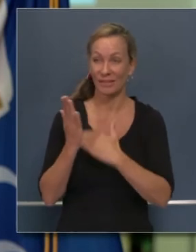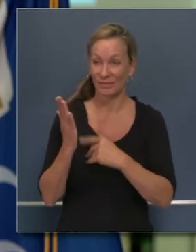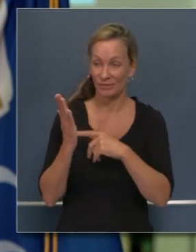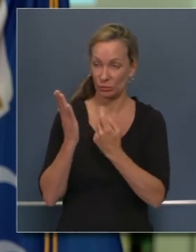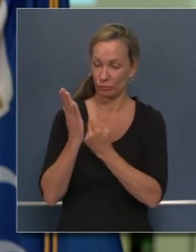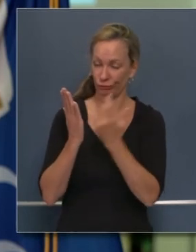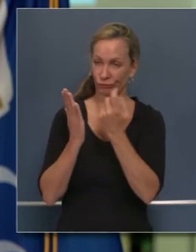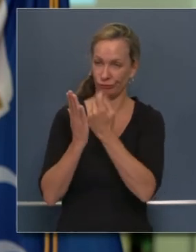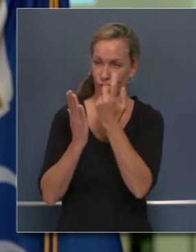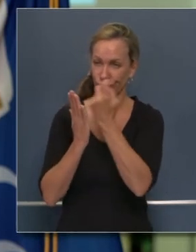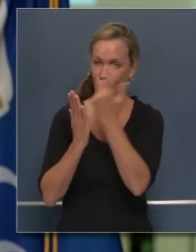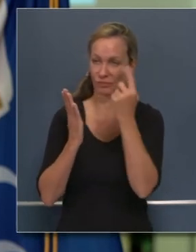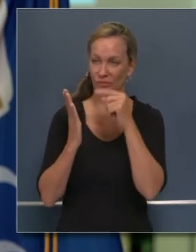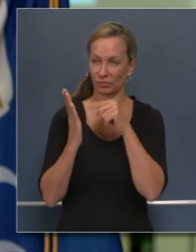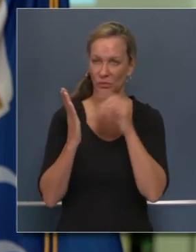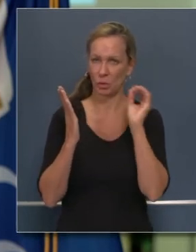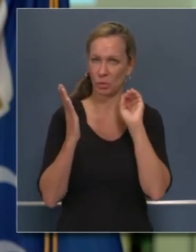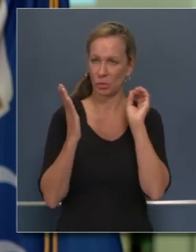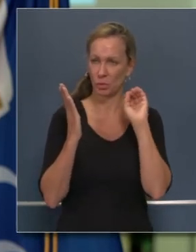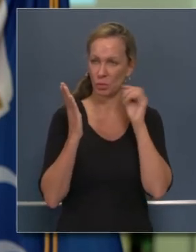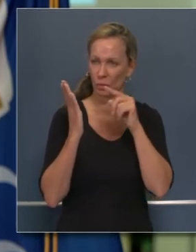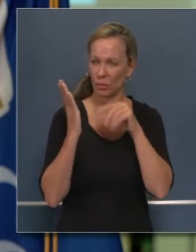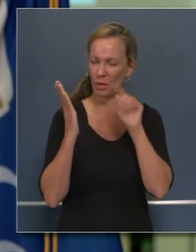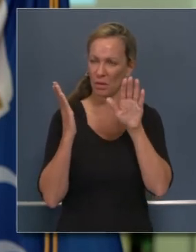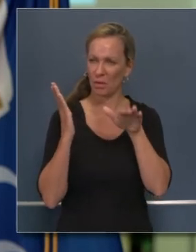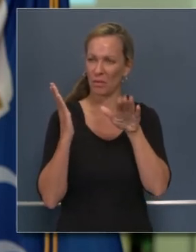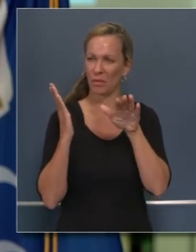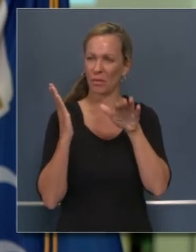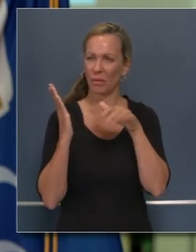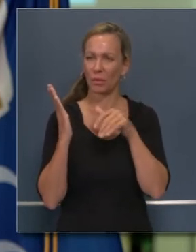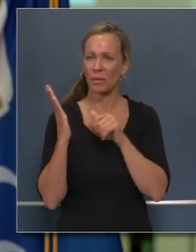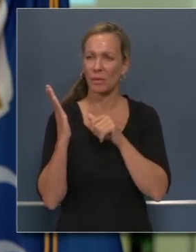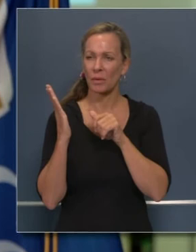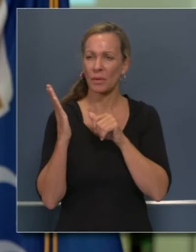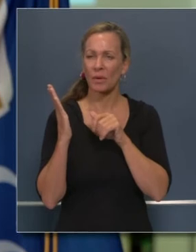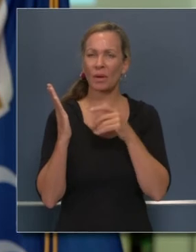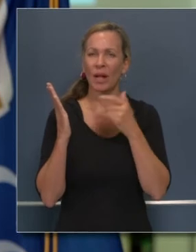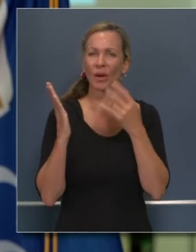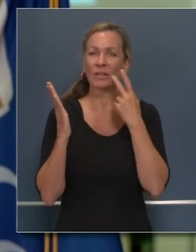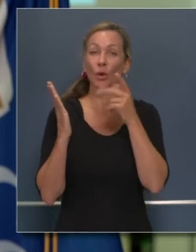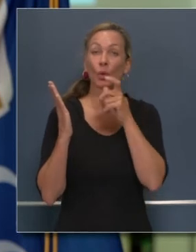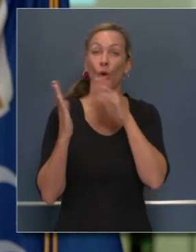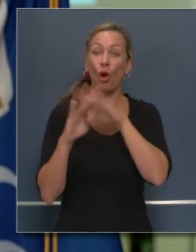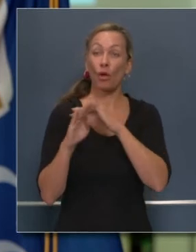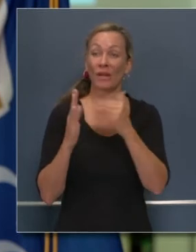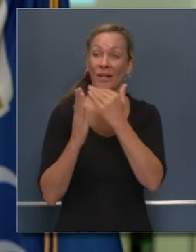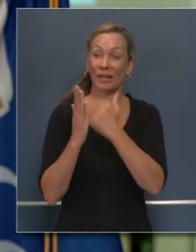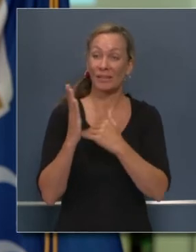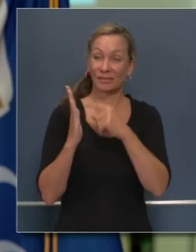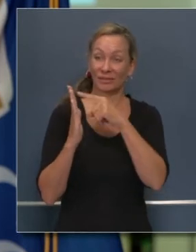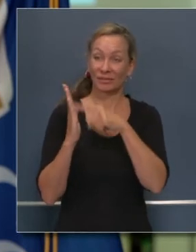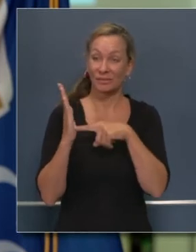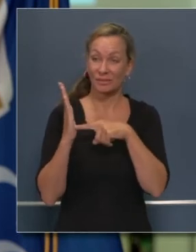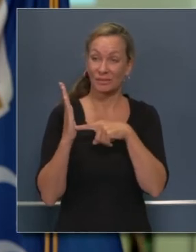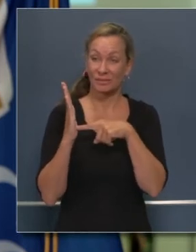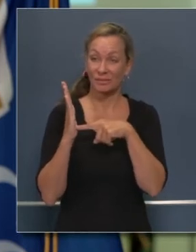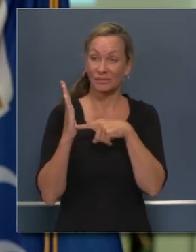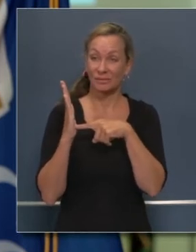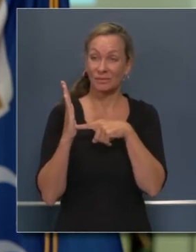habitantes que están esperando esta guía. Usted esto lo mencionó, pero quiero aclarar una cosa.